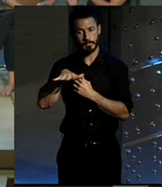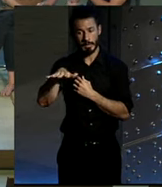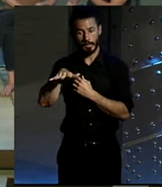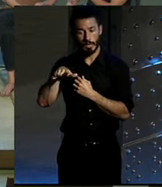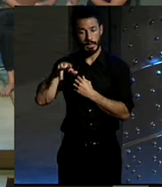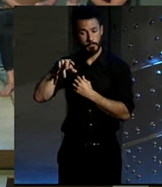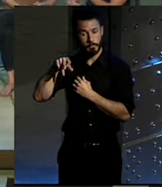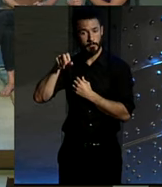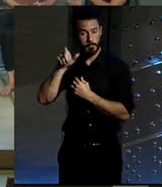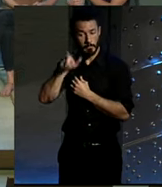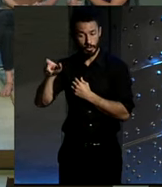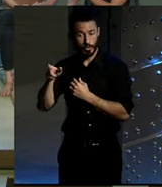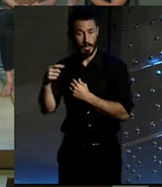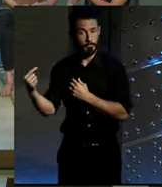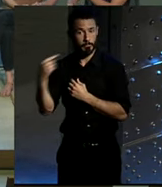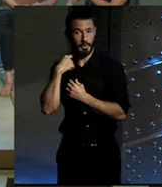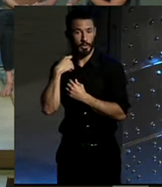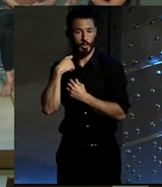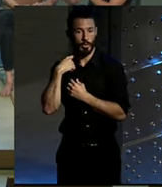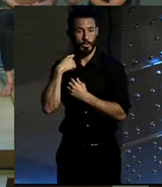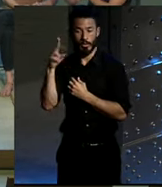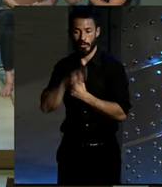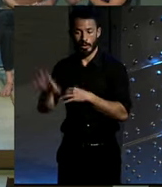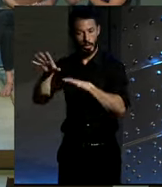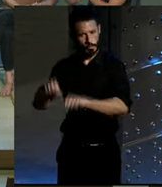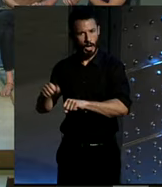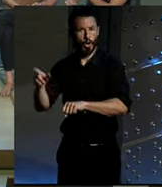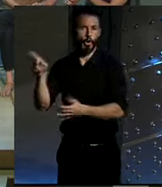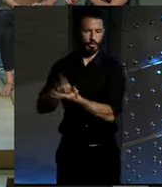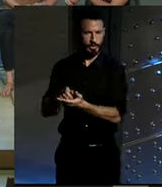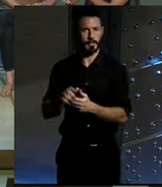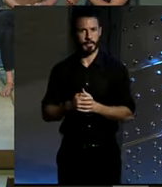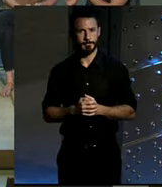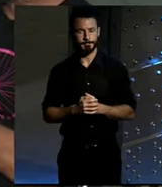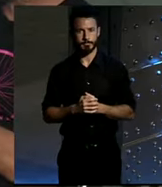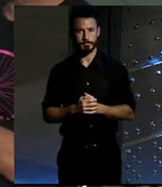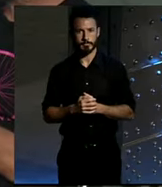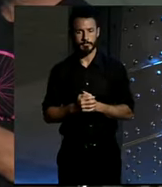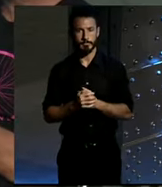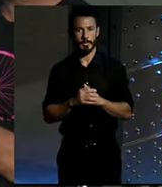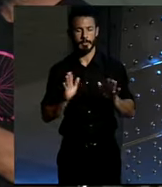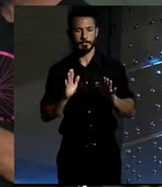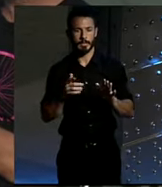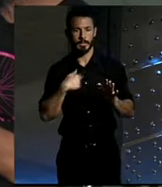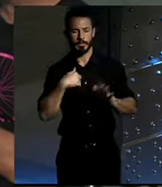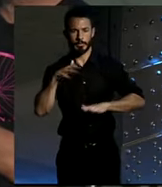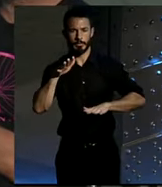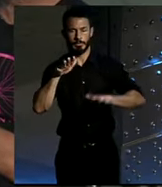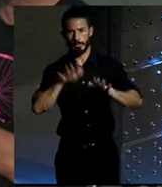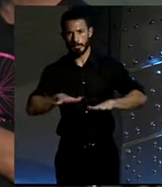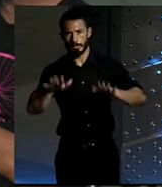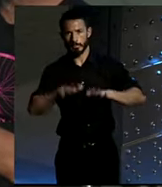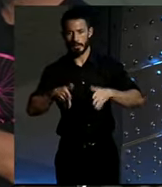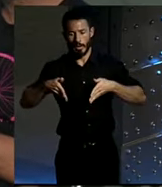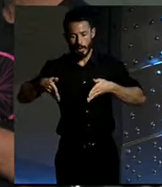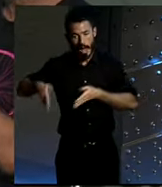los peatones o que hemos perdido los peatones. Yo quería que habláramos un poco de las aceras también y las bicis cuando se cuelan. Iba al espacio perdido por el peatón en las